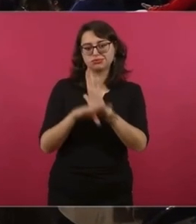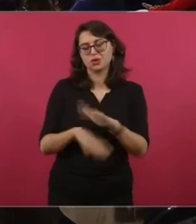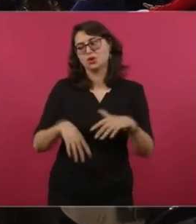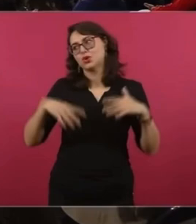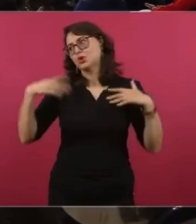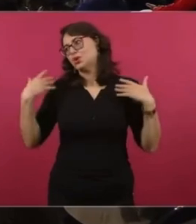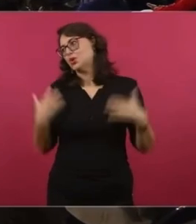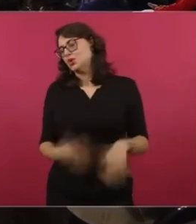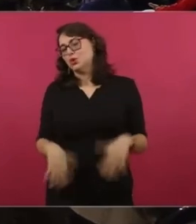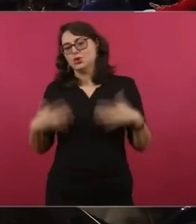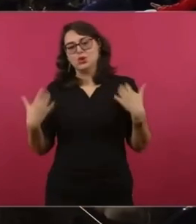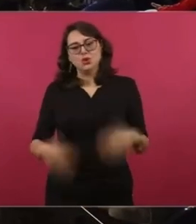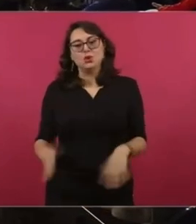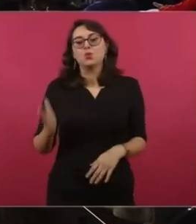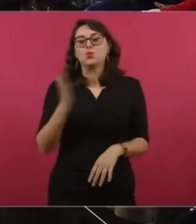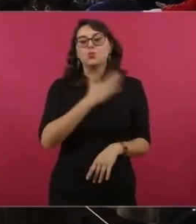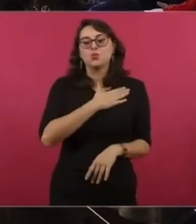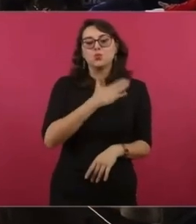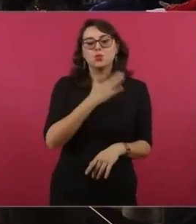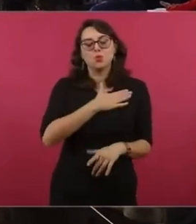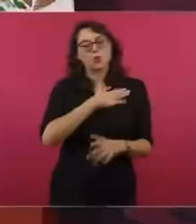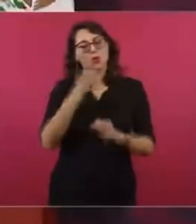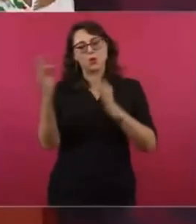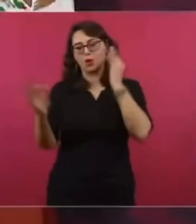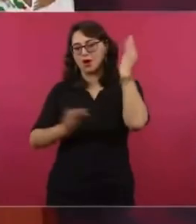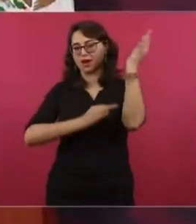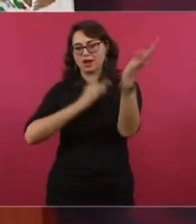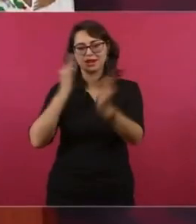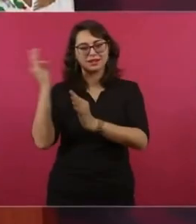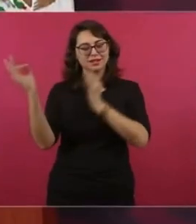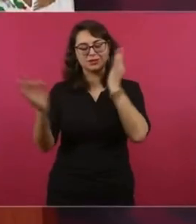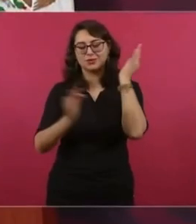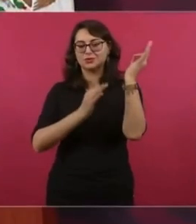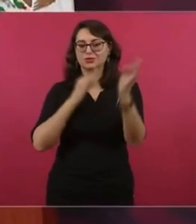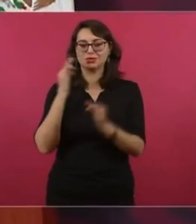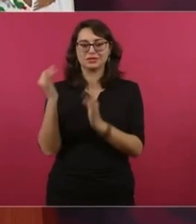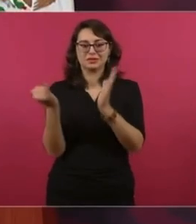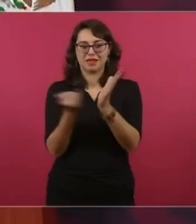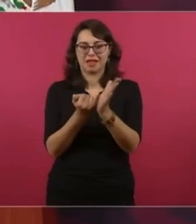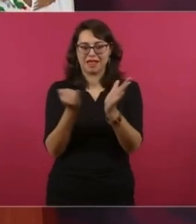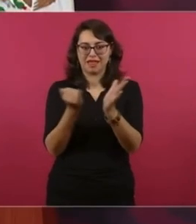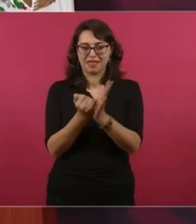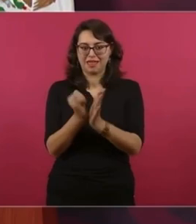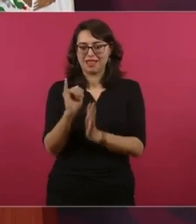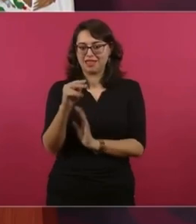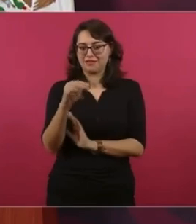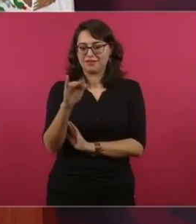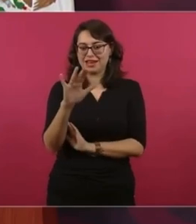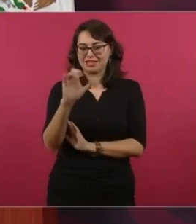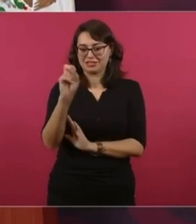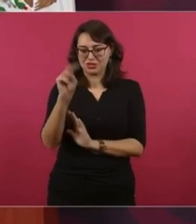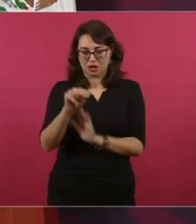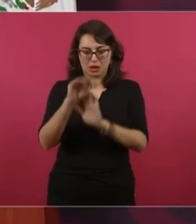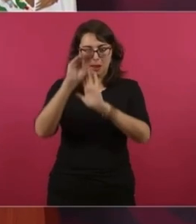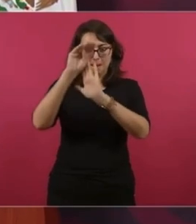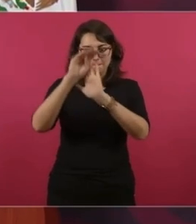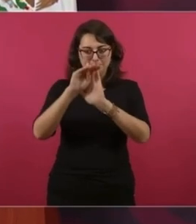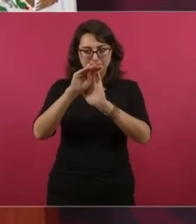muy buena noticia porque esto significa